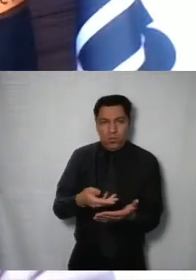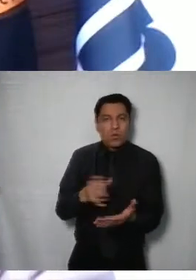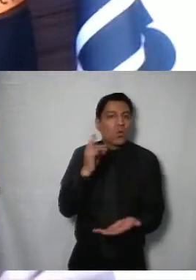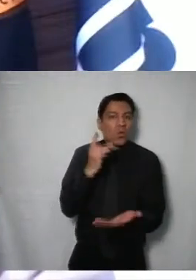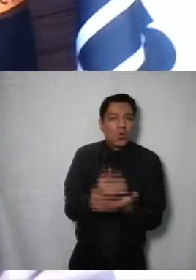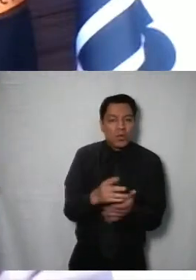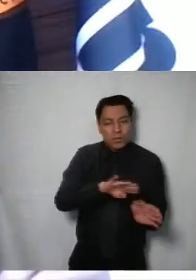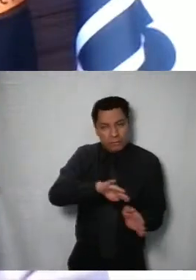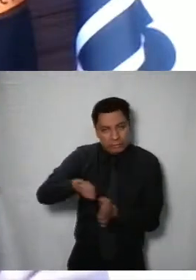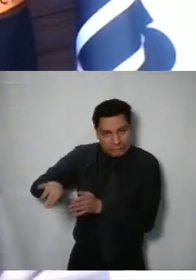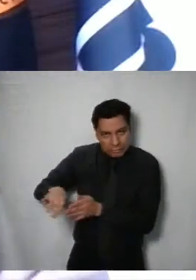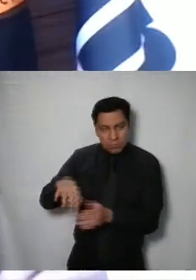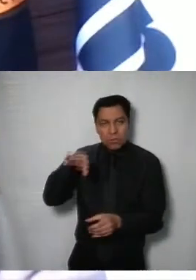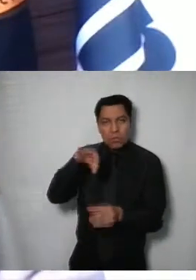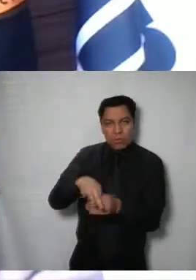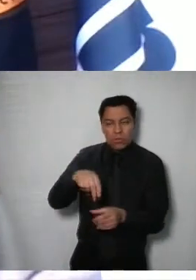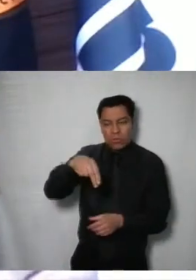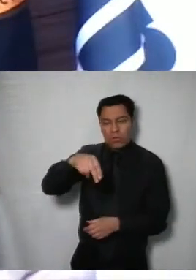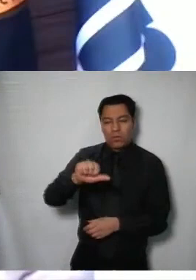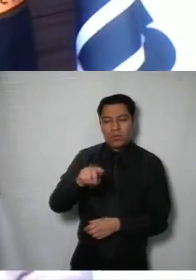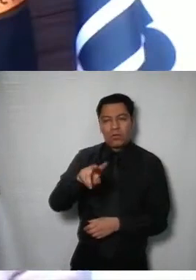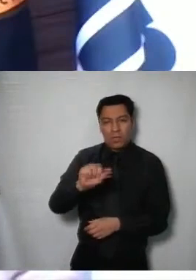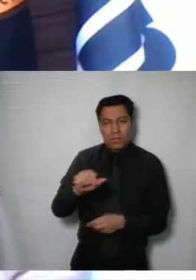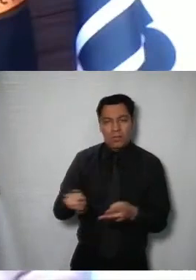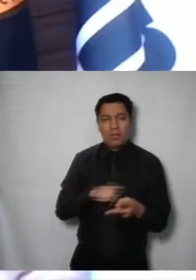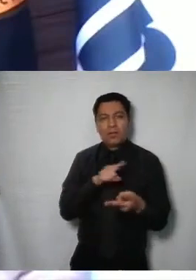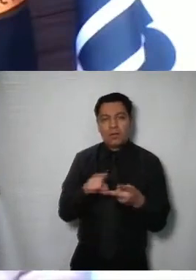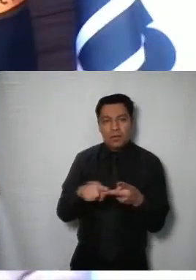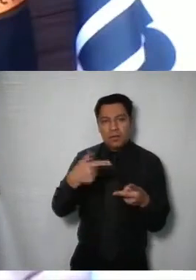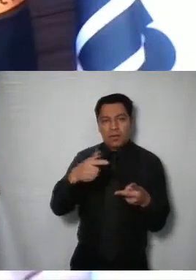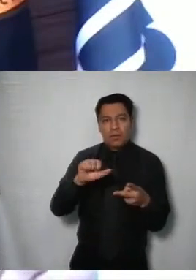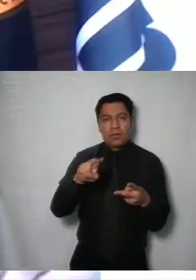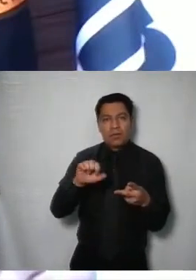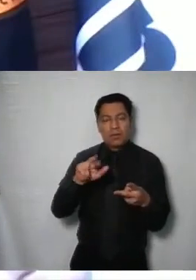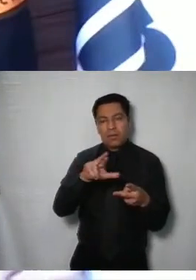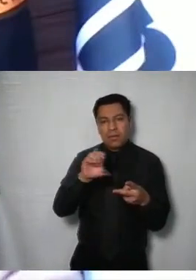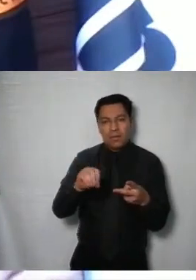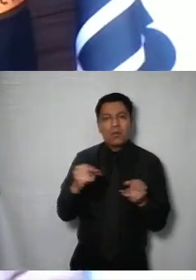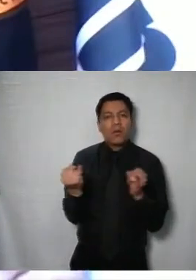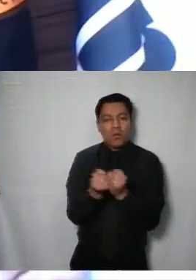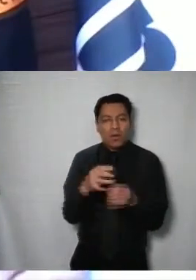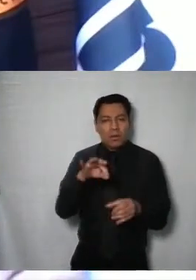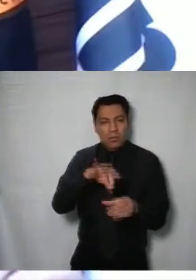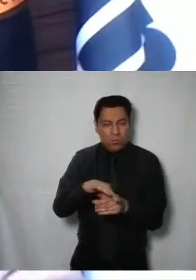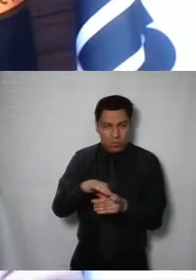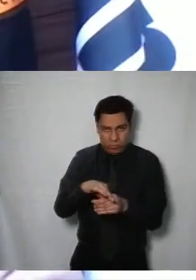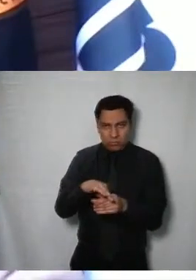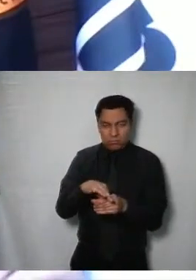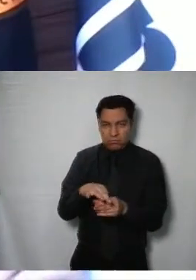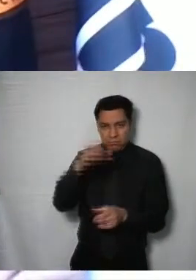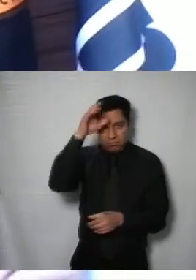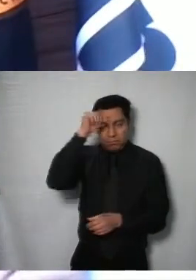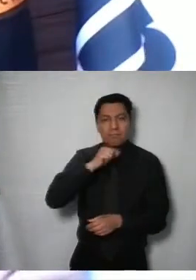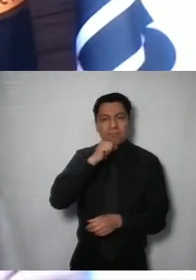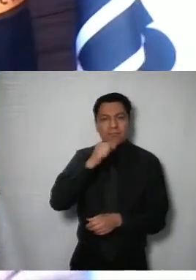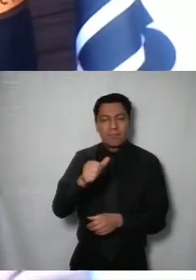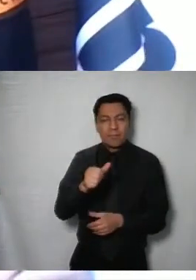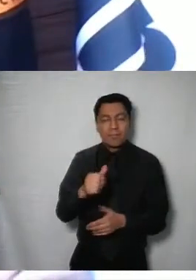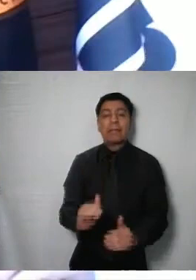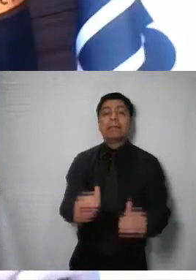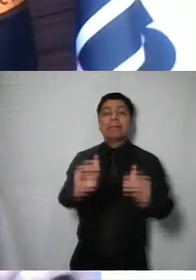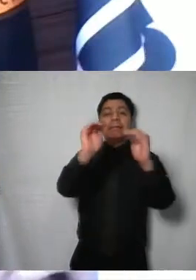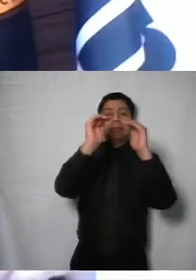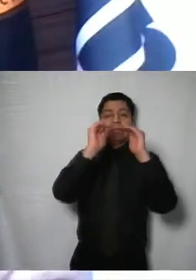comisionada Nava y la comisionada San Martín y el voto concurrente del comisionado Guerrero ahora procederé a tomar la votación de los 12 proyectos de